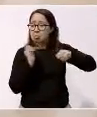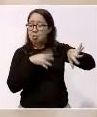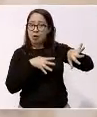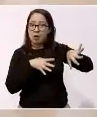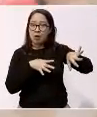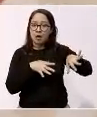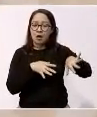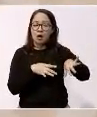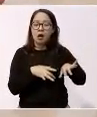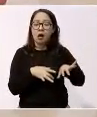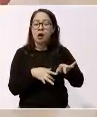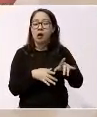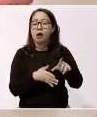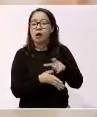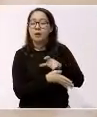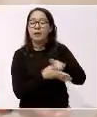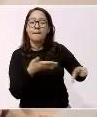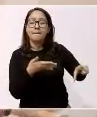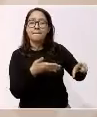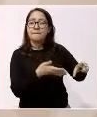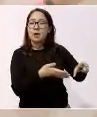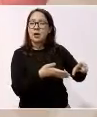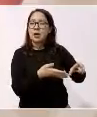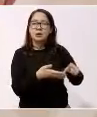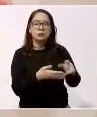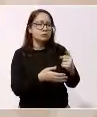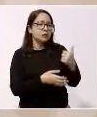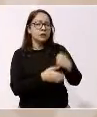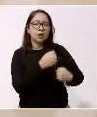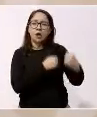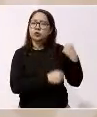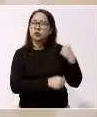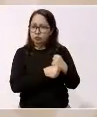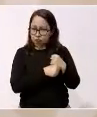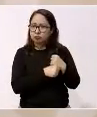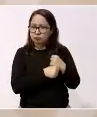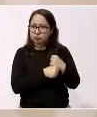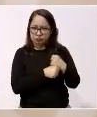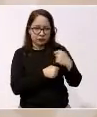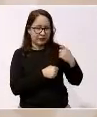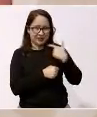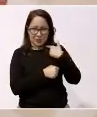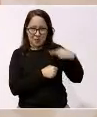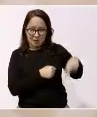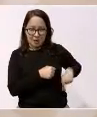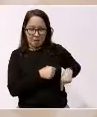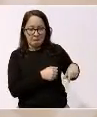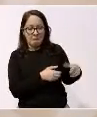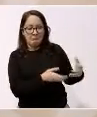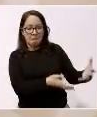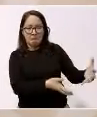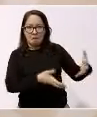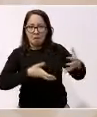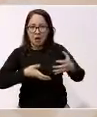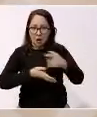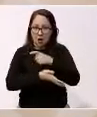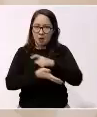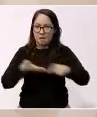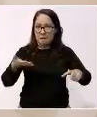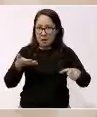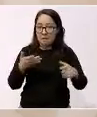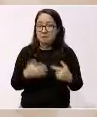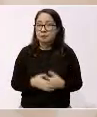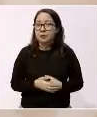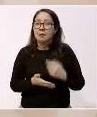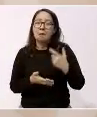la compraron en el sexenio pasado y supuestamente